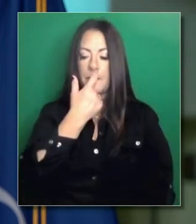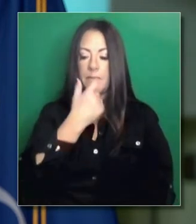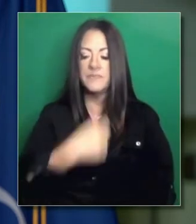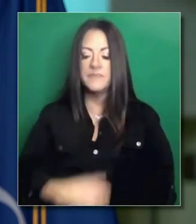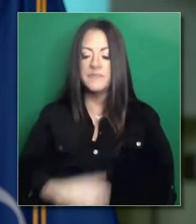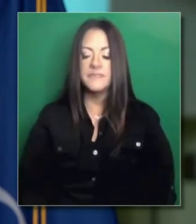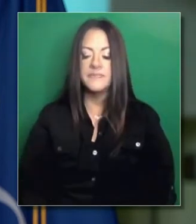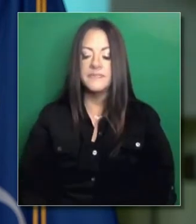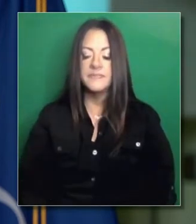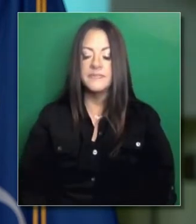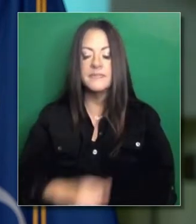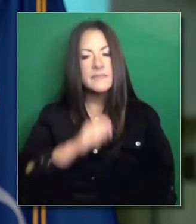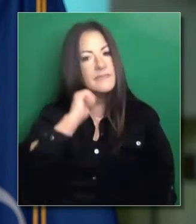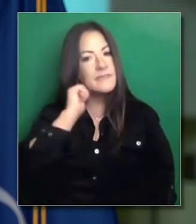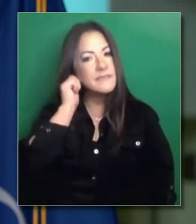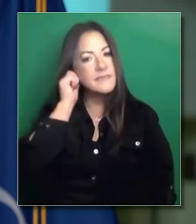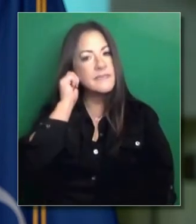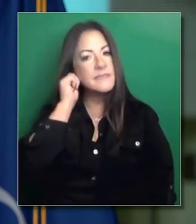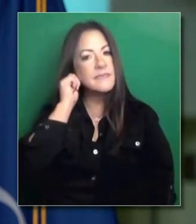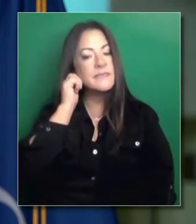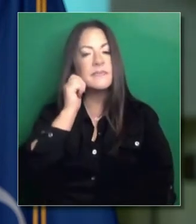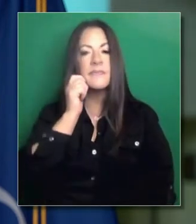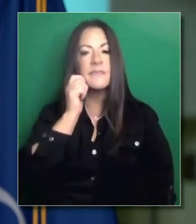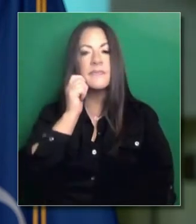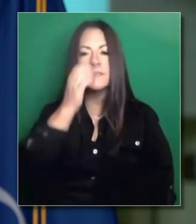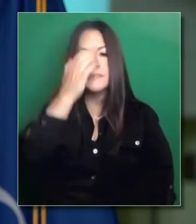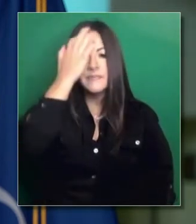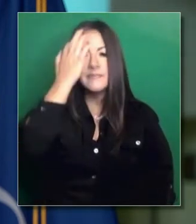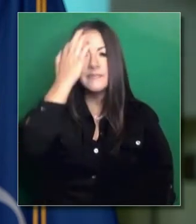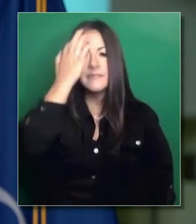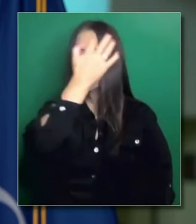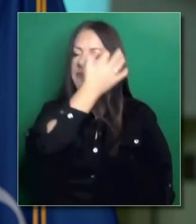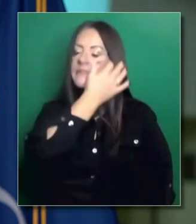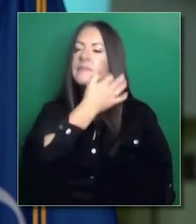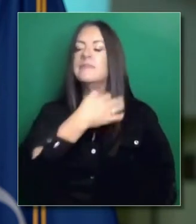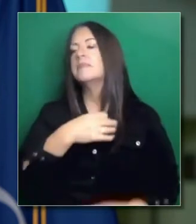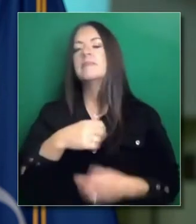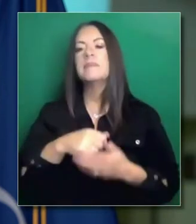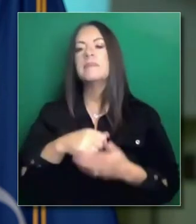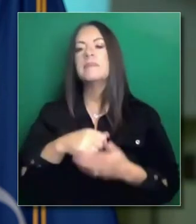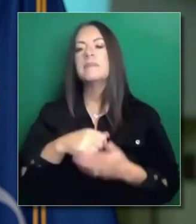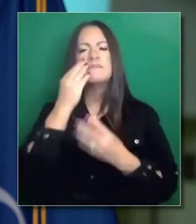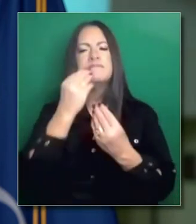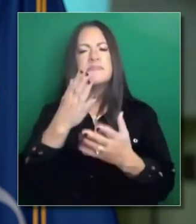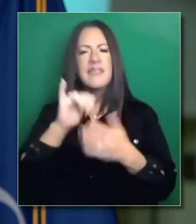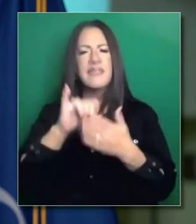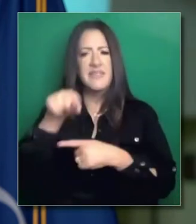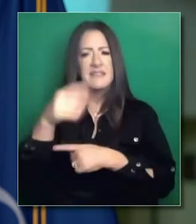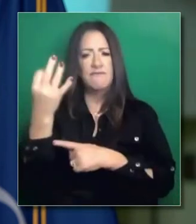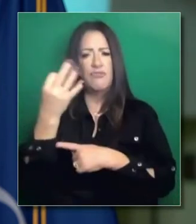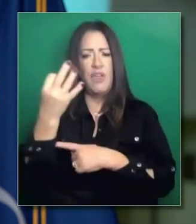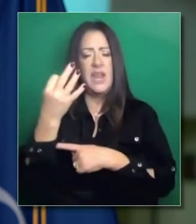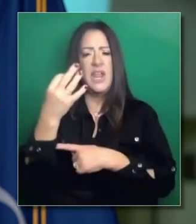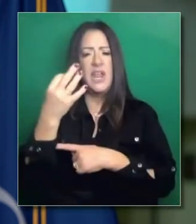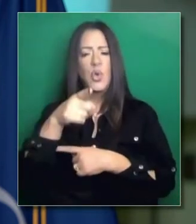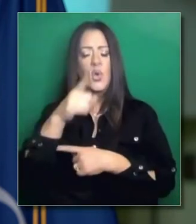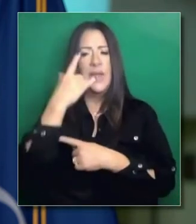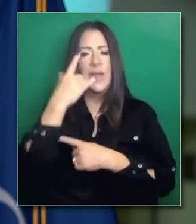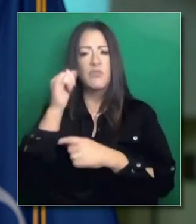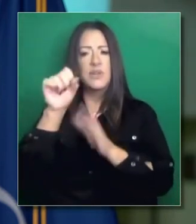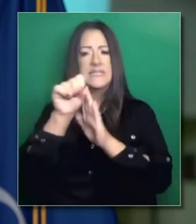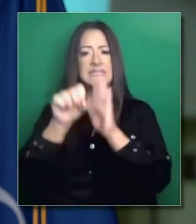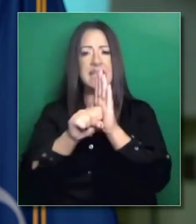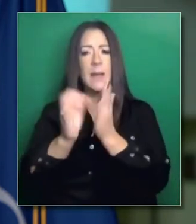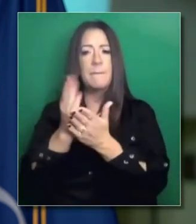Gracias, gobernador. Tal solo quiero confirmar que el viernes van a discutir el presupuesto.